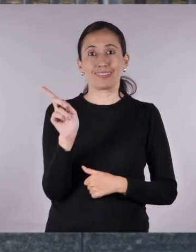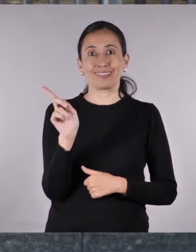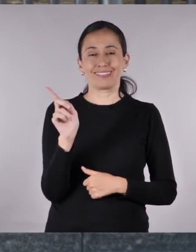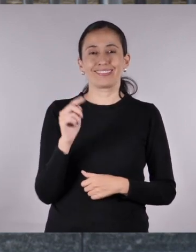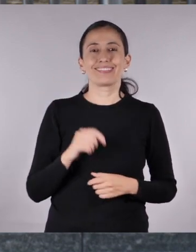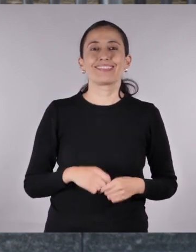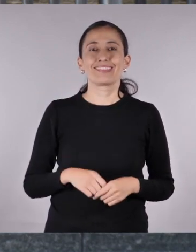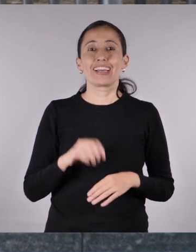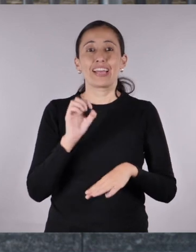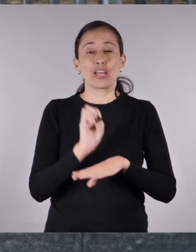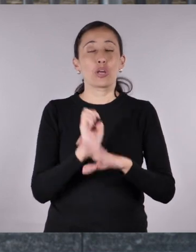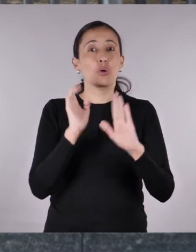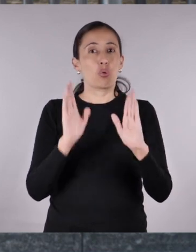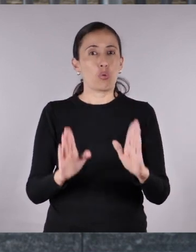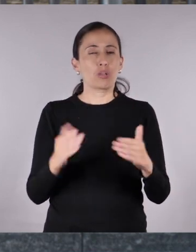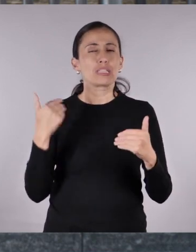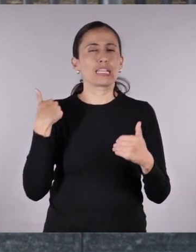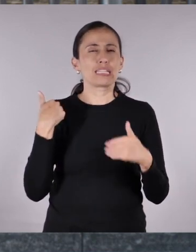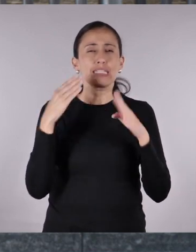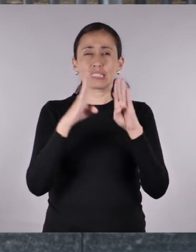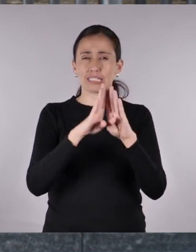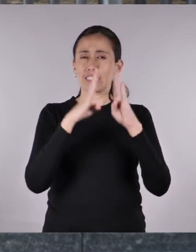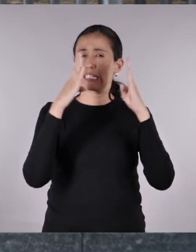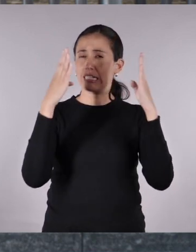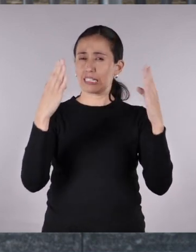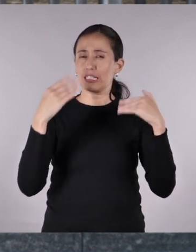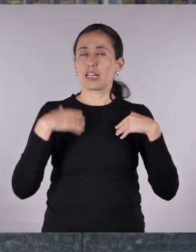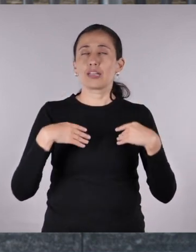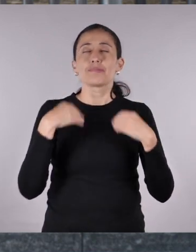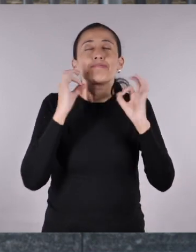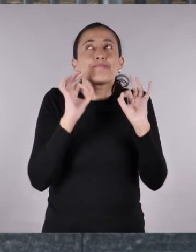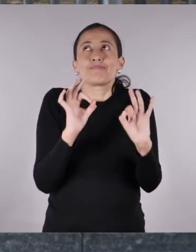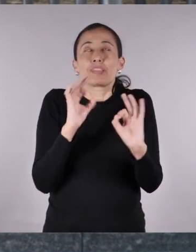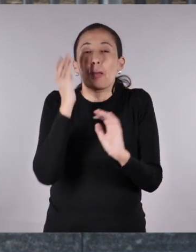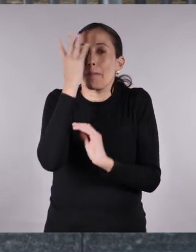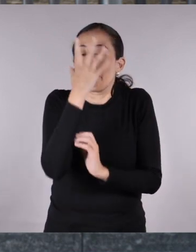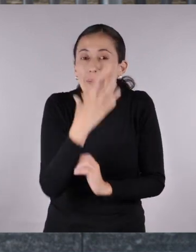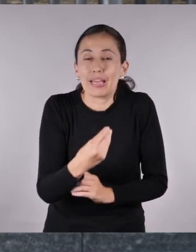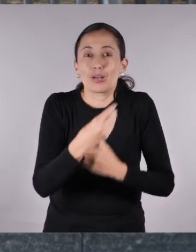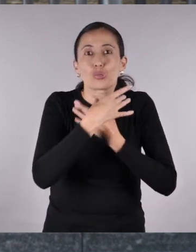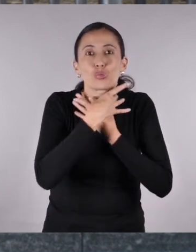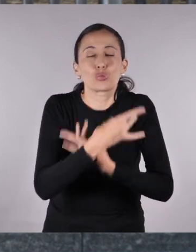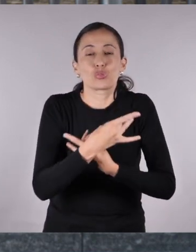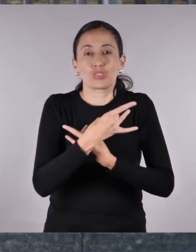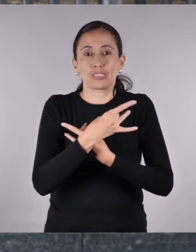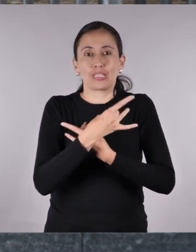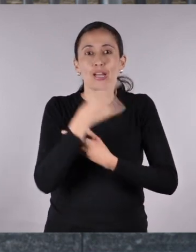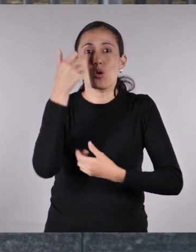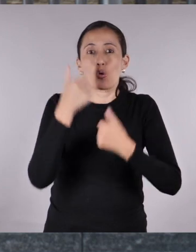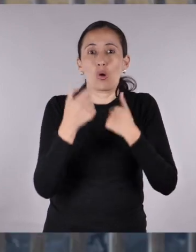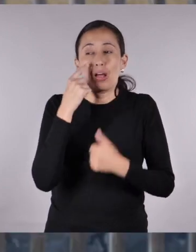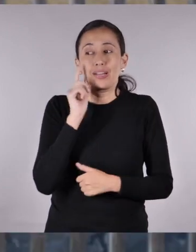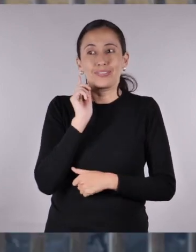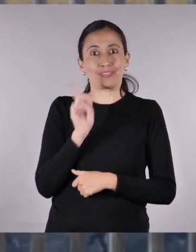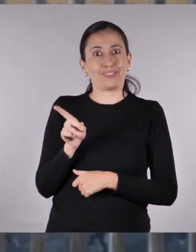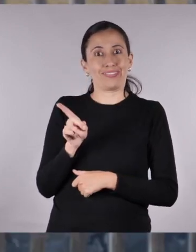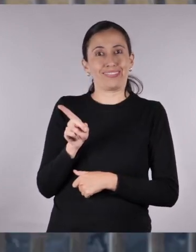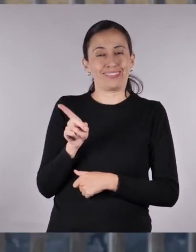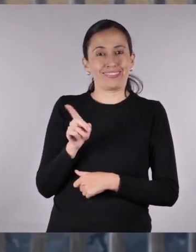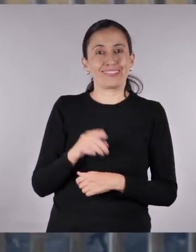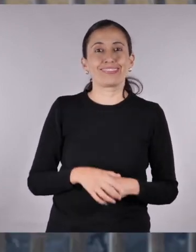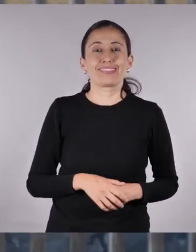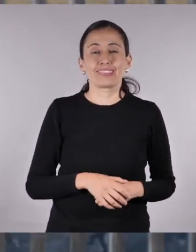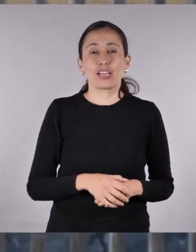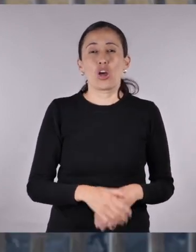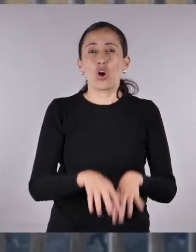es Mónica Ojeda. Tiene un libro que está en mi top 5 de favoritos de todos los tiempos. Las